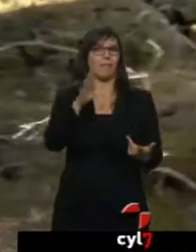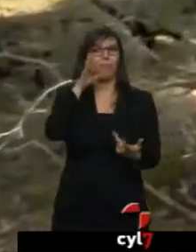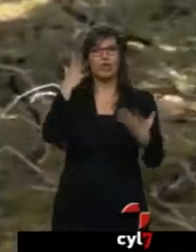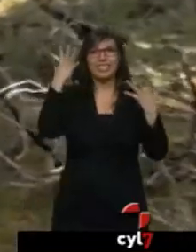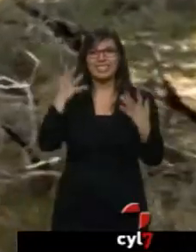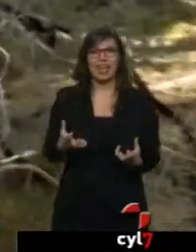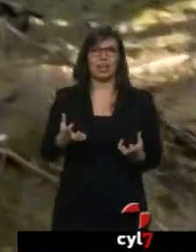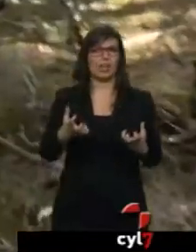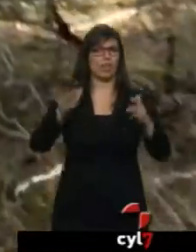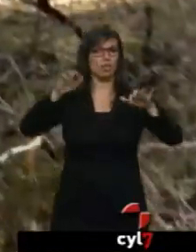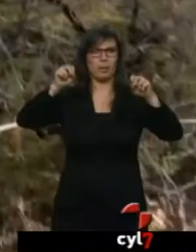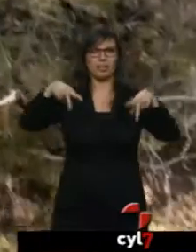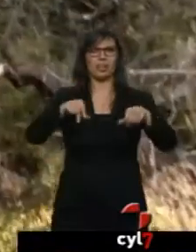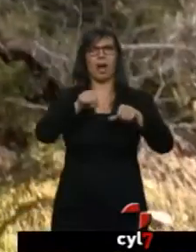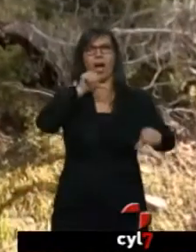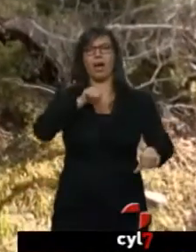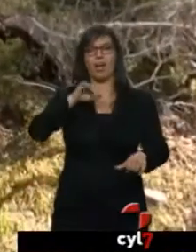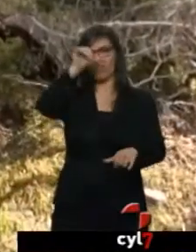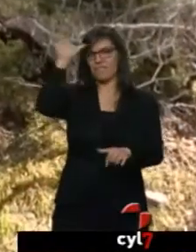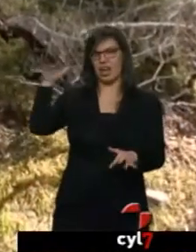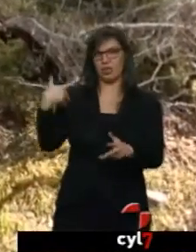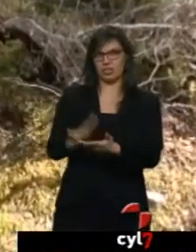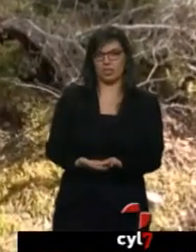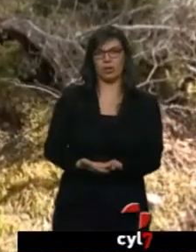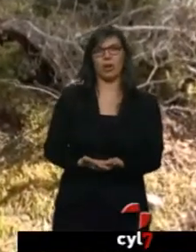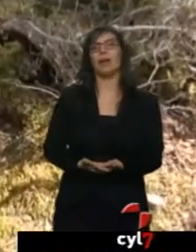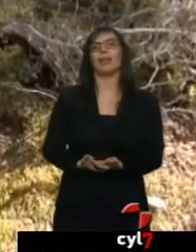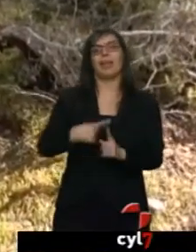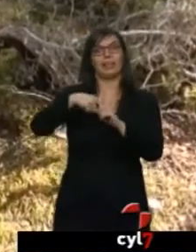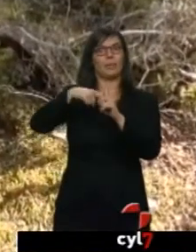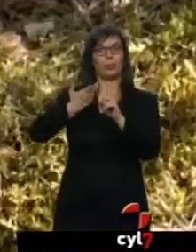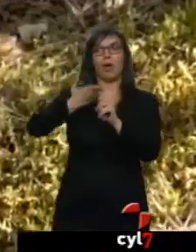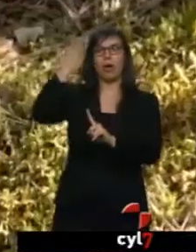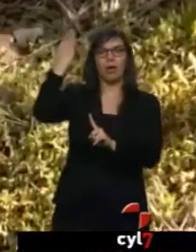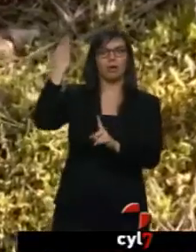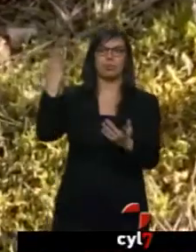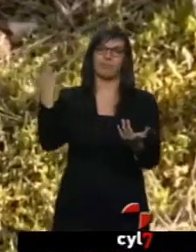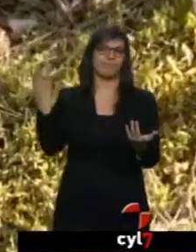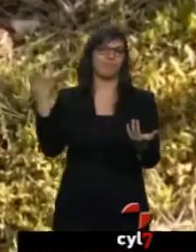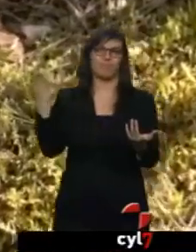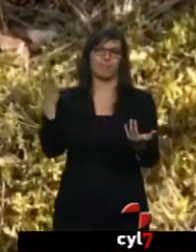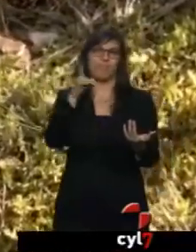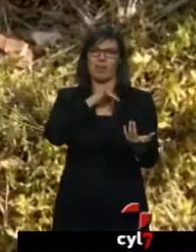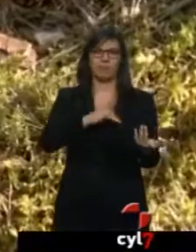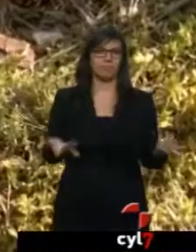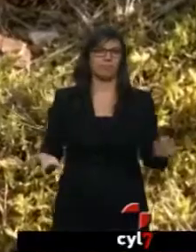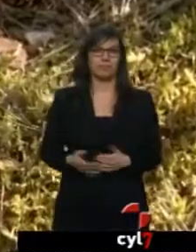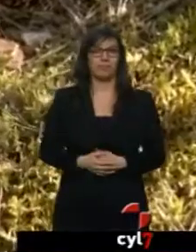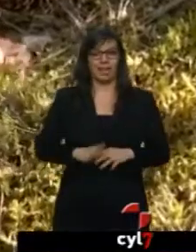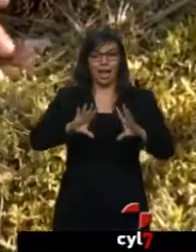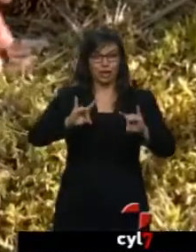prácticamente desde el verano pasado. estas temperaturas tan altas le son muy malas. Tocas el musgo y está